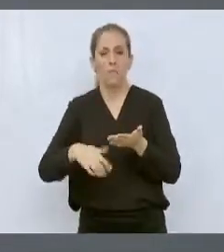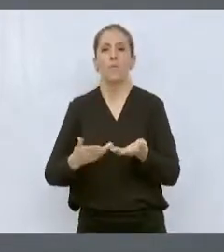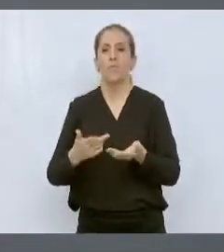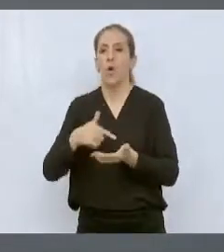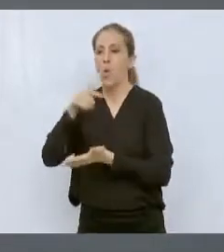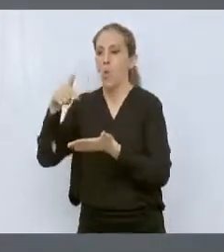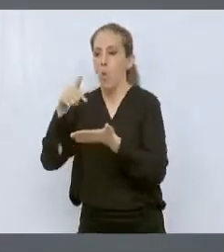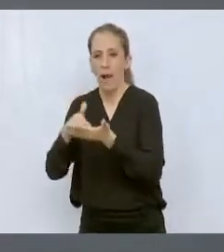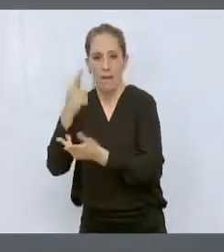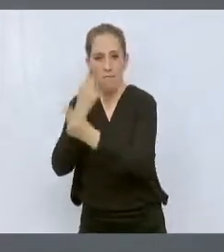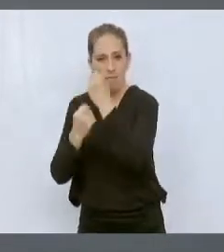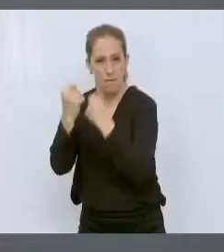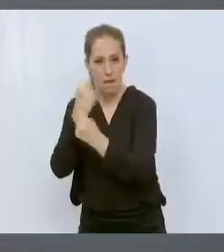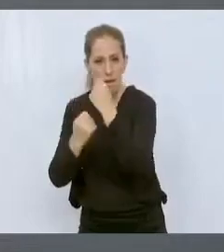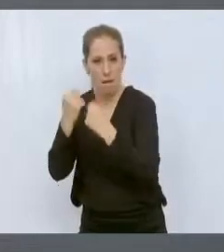ya no, la gente no consume.